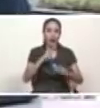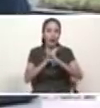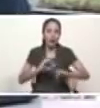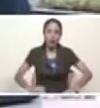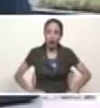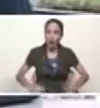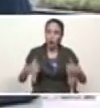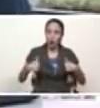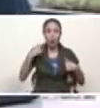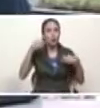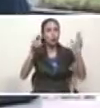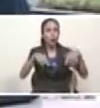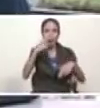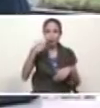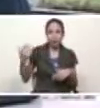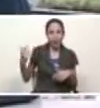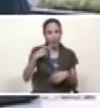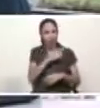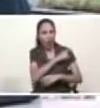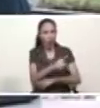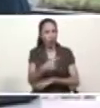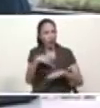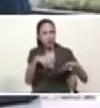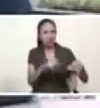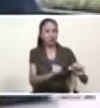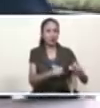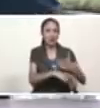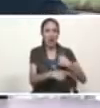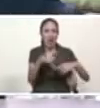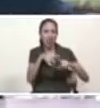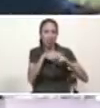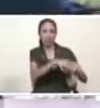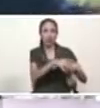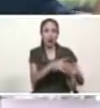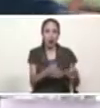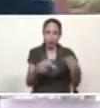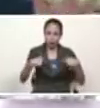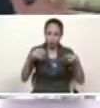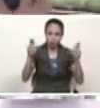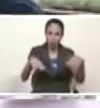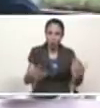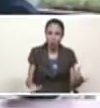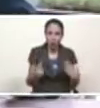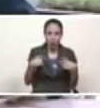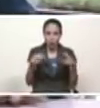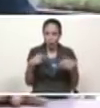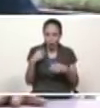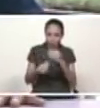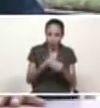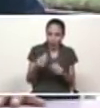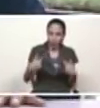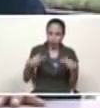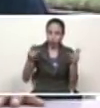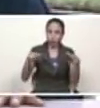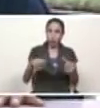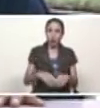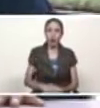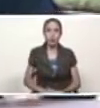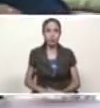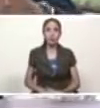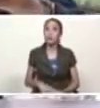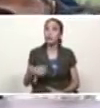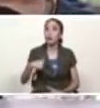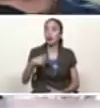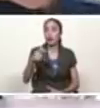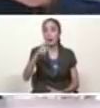nunca en la vida le he ordenado invadir a nadie ningún otro pueblo ni jamás lo haré ni lo haremos no somos un pueblo